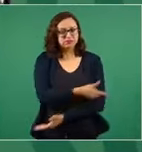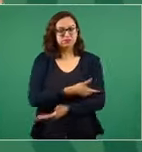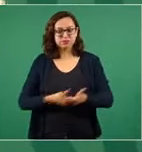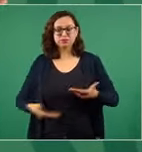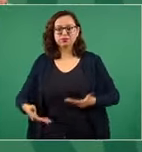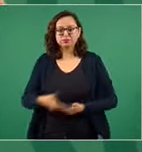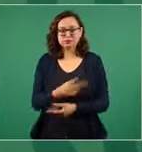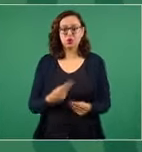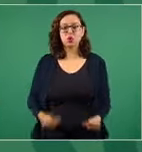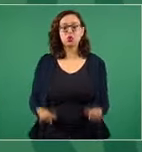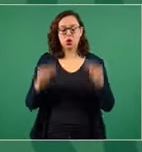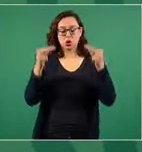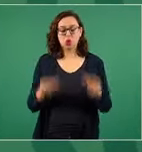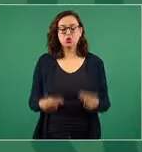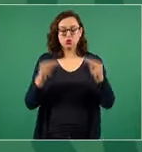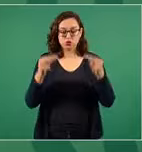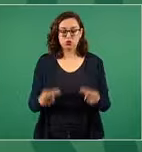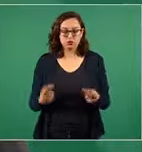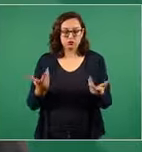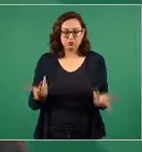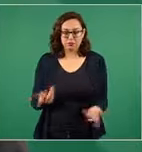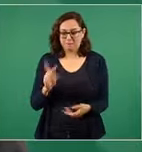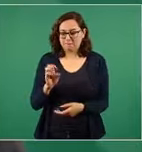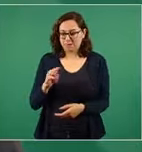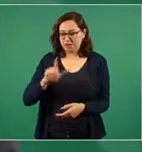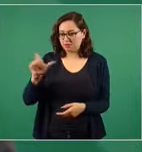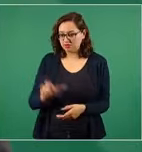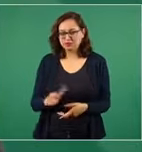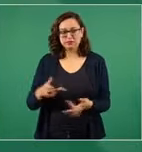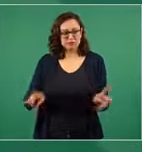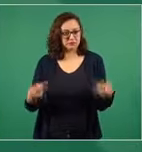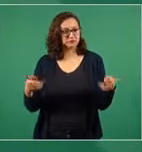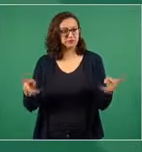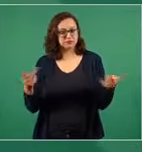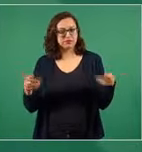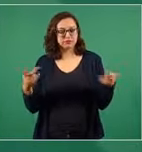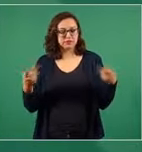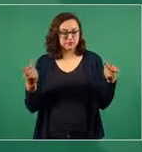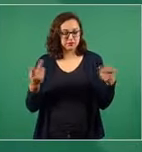lo pueda abastecer Pemex y así tener